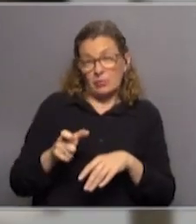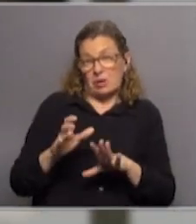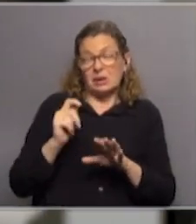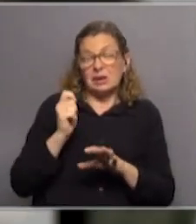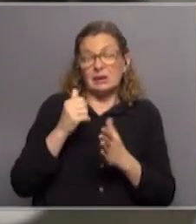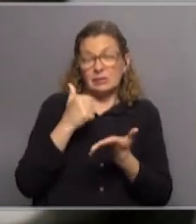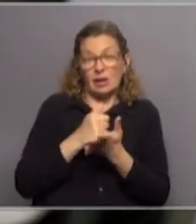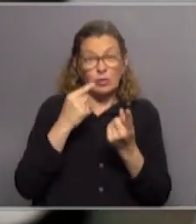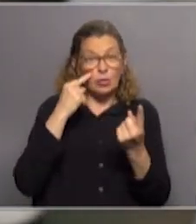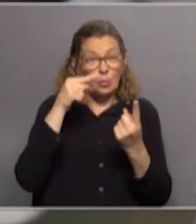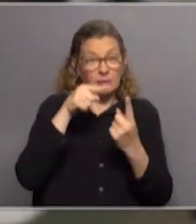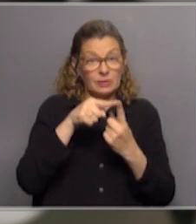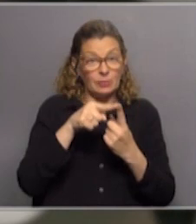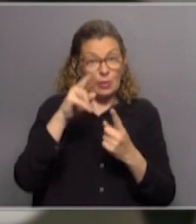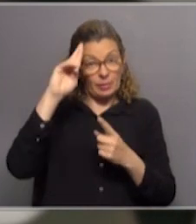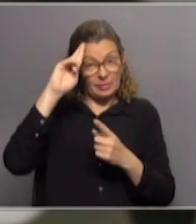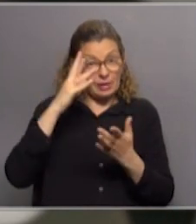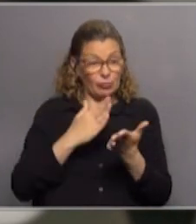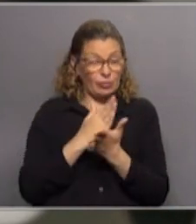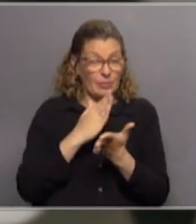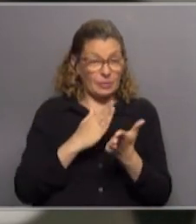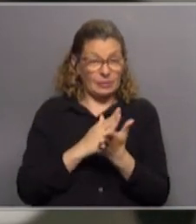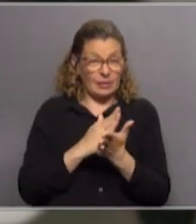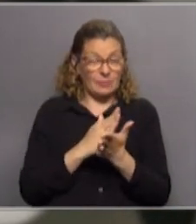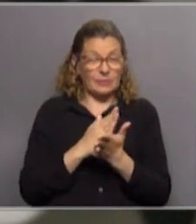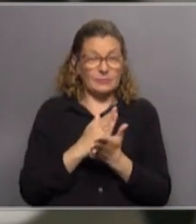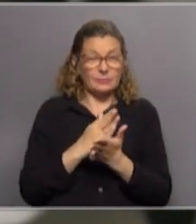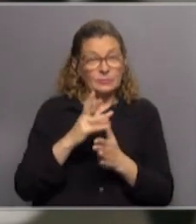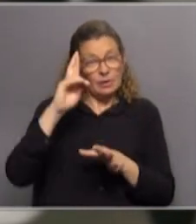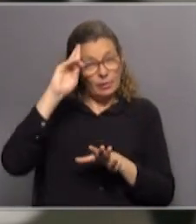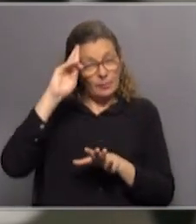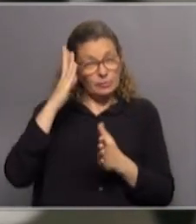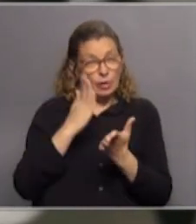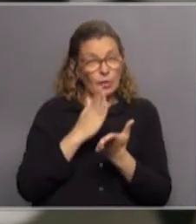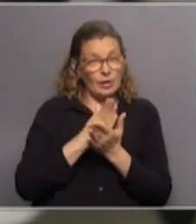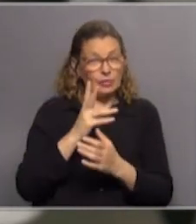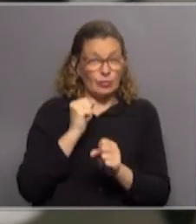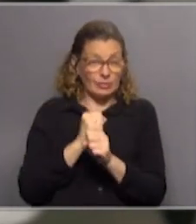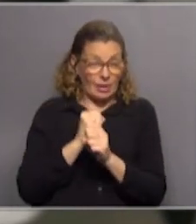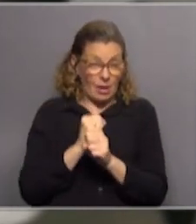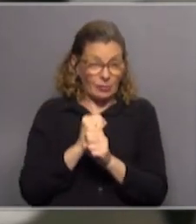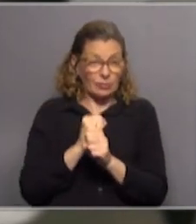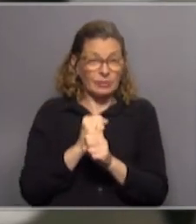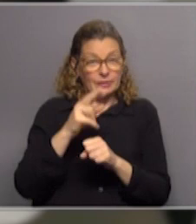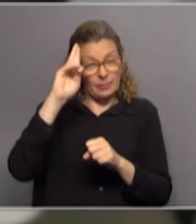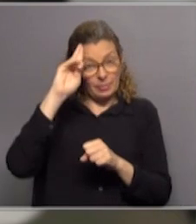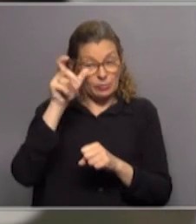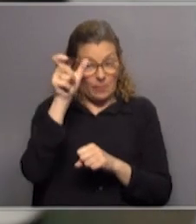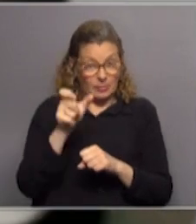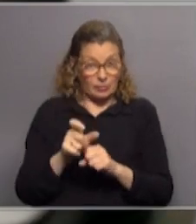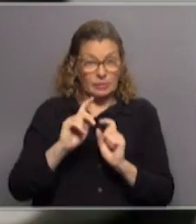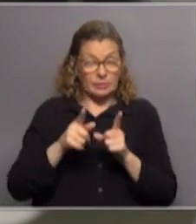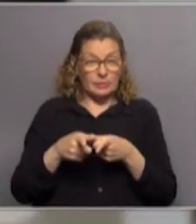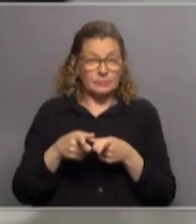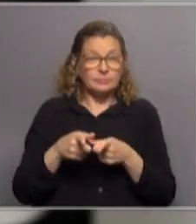ese es nuestro objetivo, respetando siempre en el marco del respeto a los derechos laborales y el respeto hacia las personas,